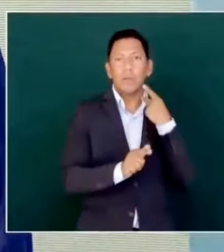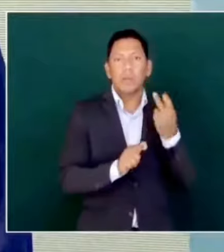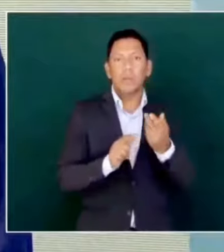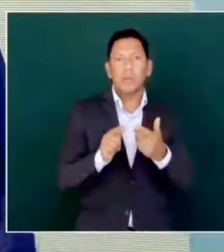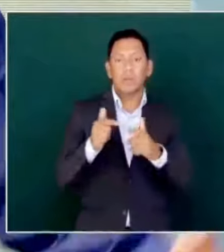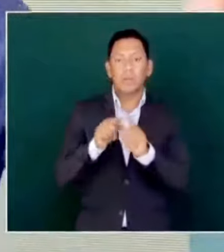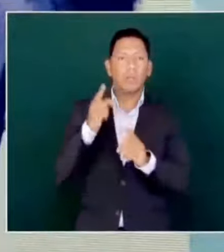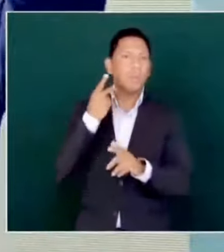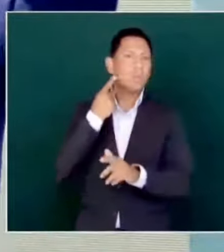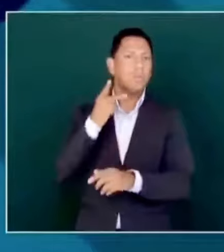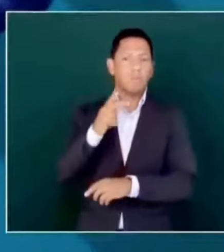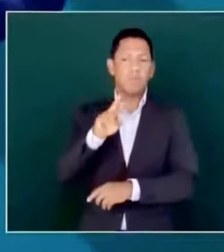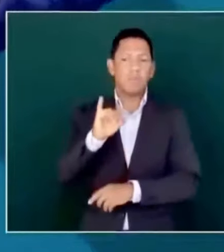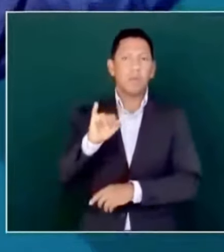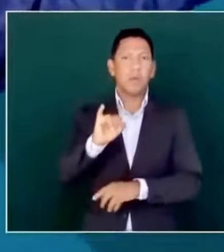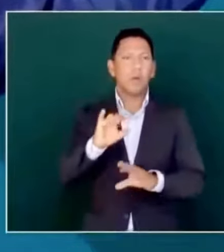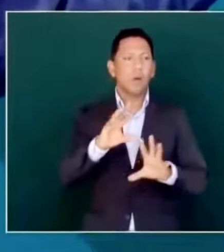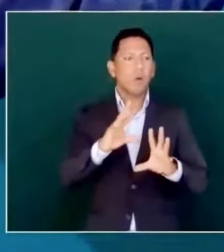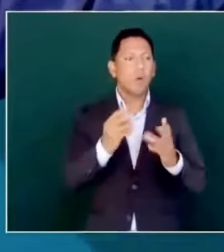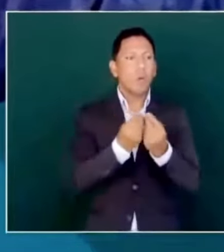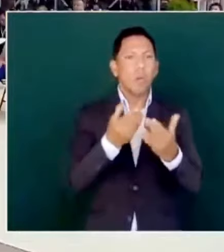Si es para una serie,